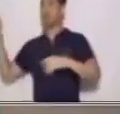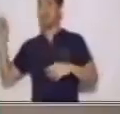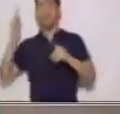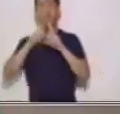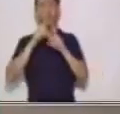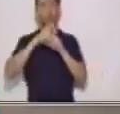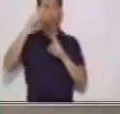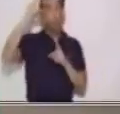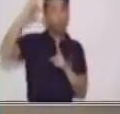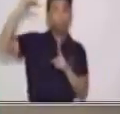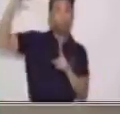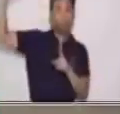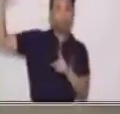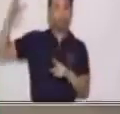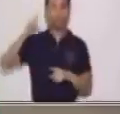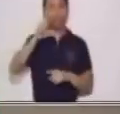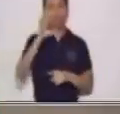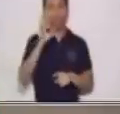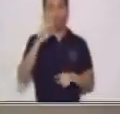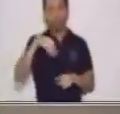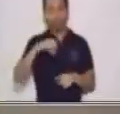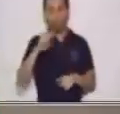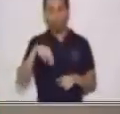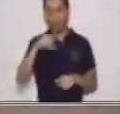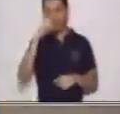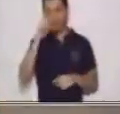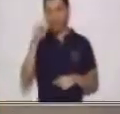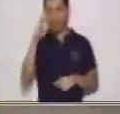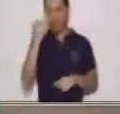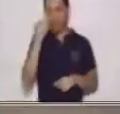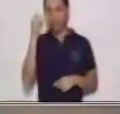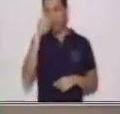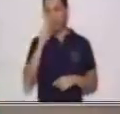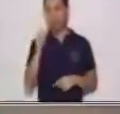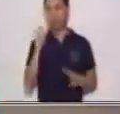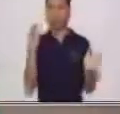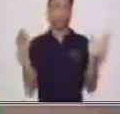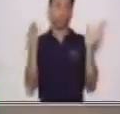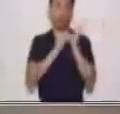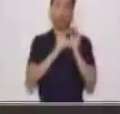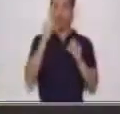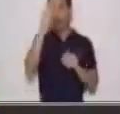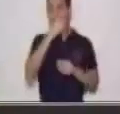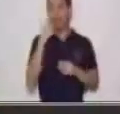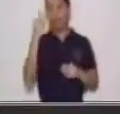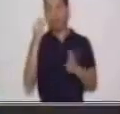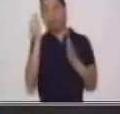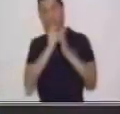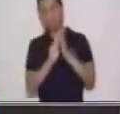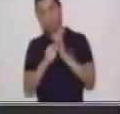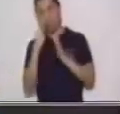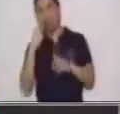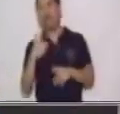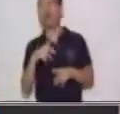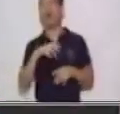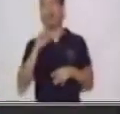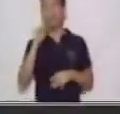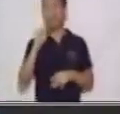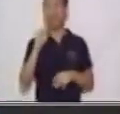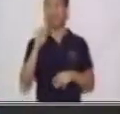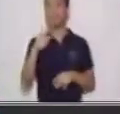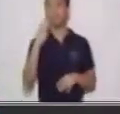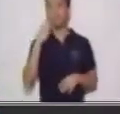y estos mismos comentarios les pongas alguna carita o una imagen que refleje ese